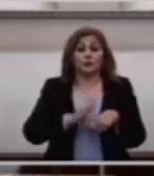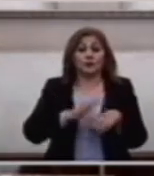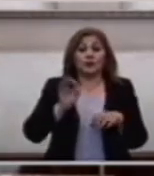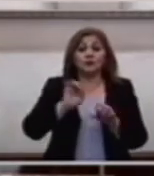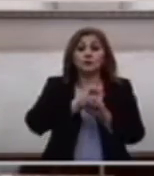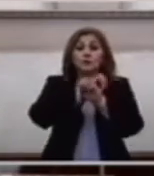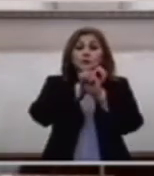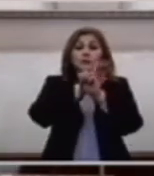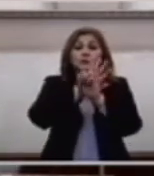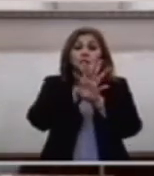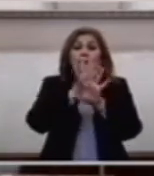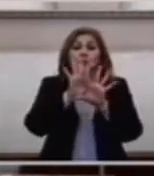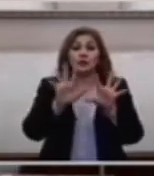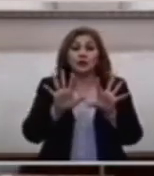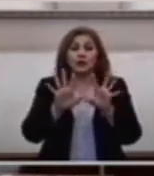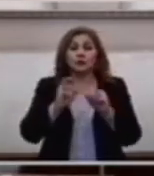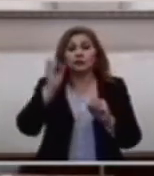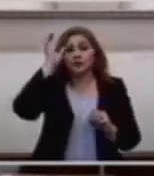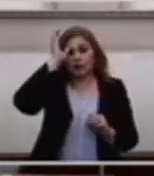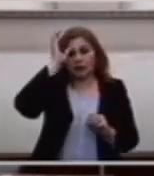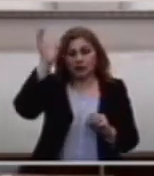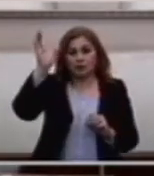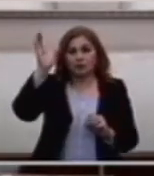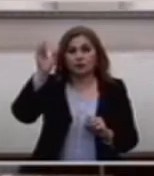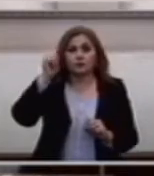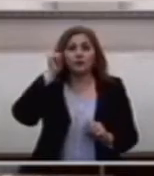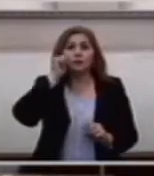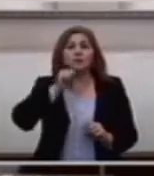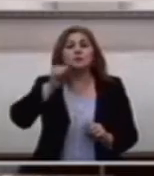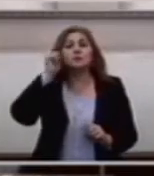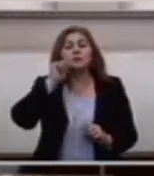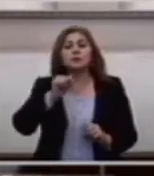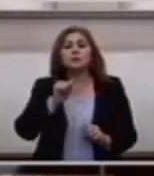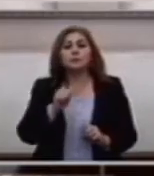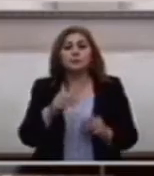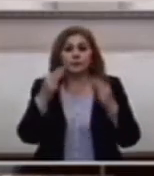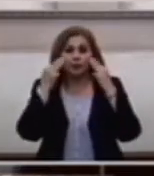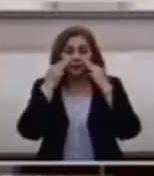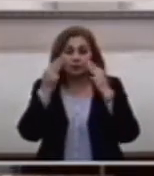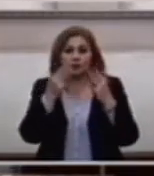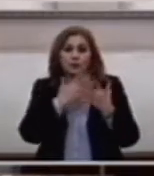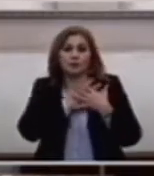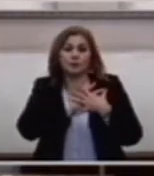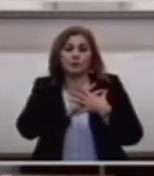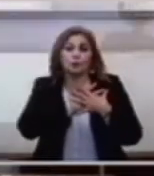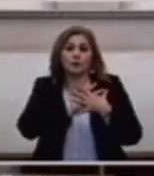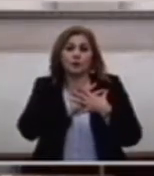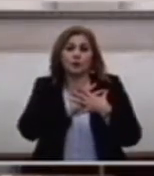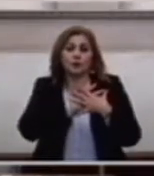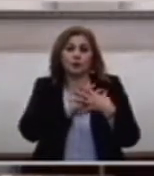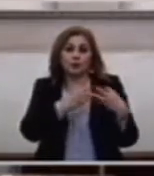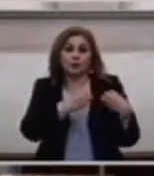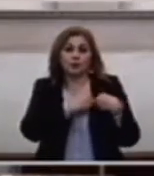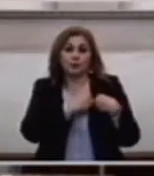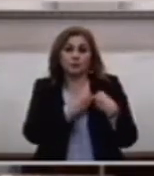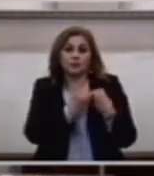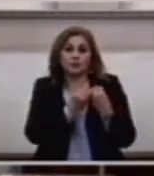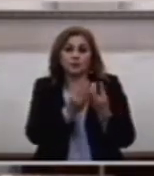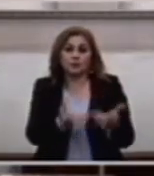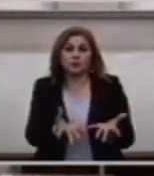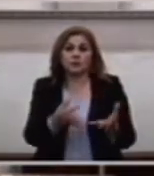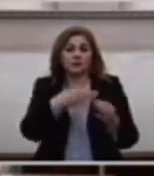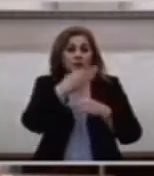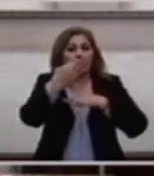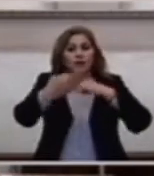Que Cristo siempre Mira con amor Y misericordia A todos sus hijos